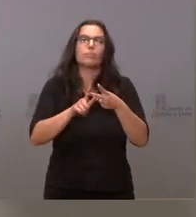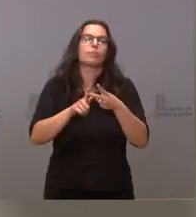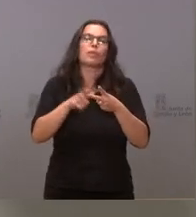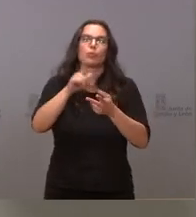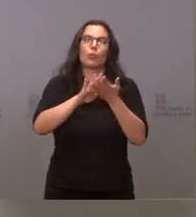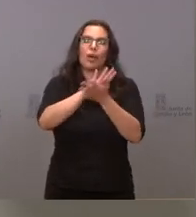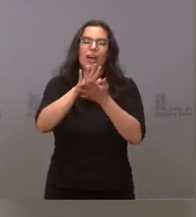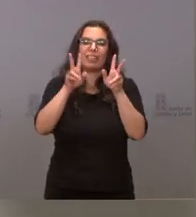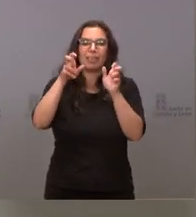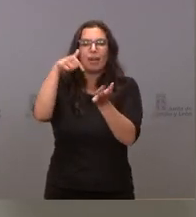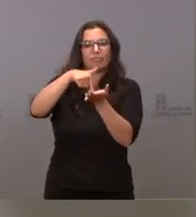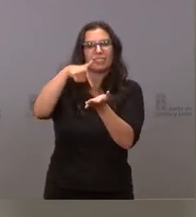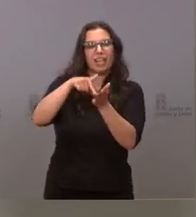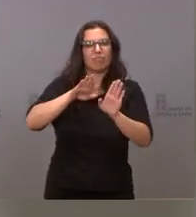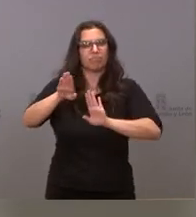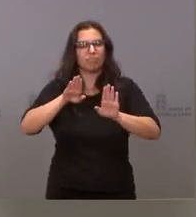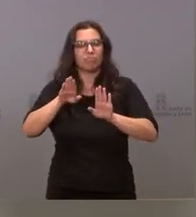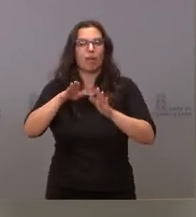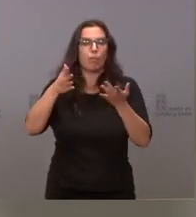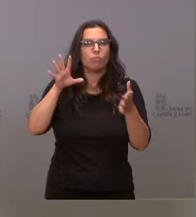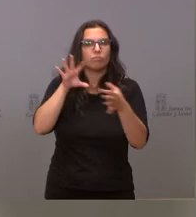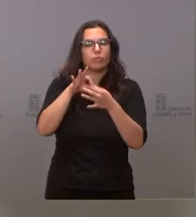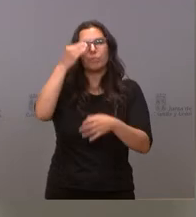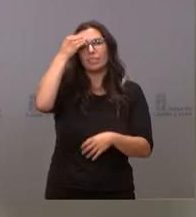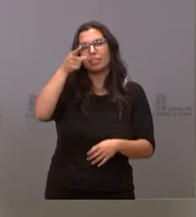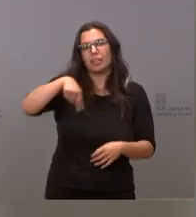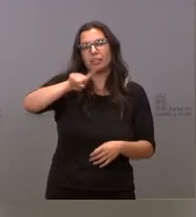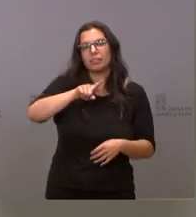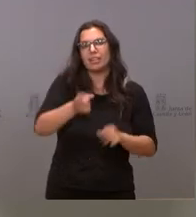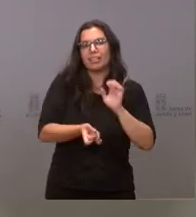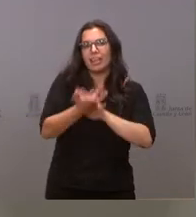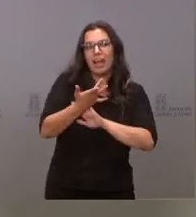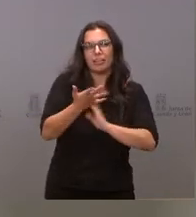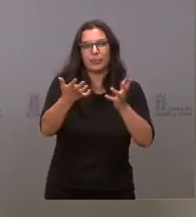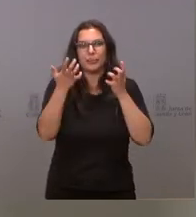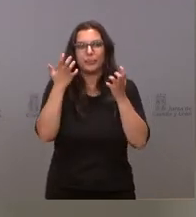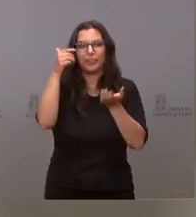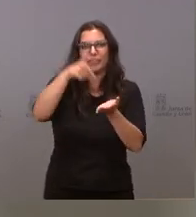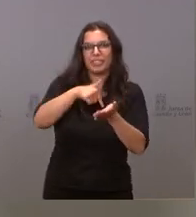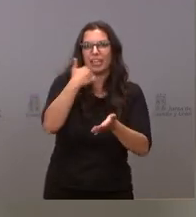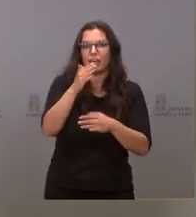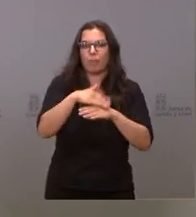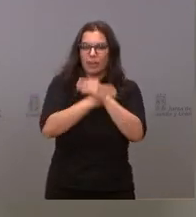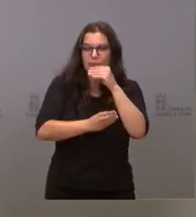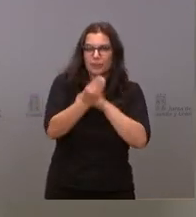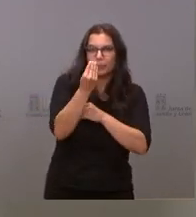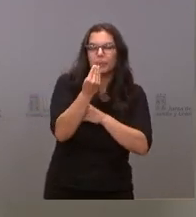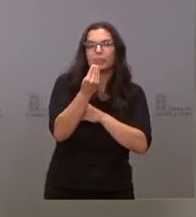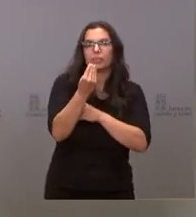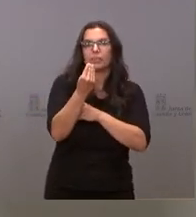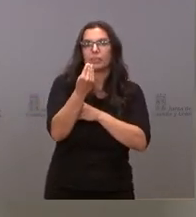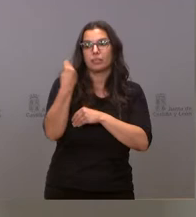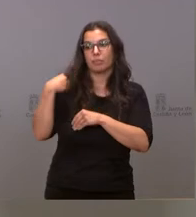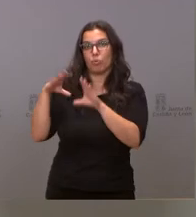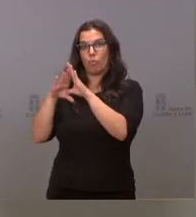fiscalidad moderada, no sé si se plantea poner en marcha algún beneficio fiscal para la natalidad, tipo el anunciado por Ayuso